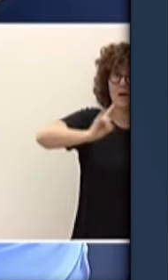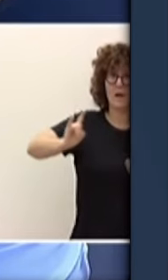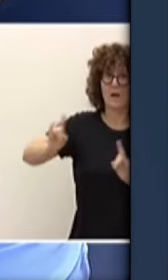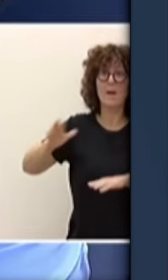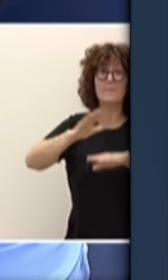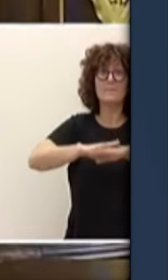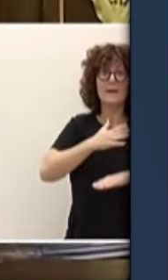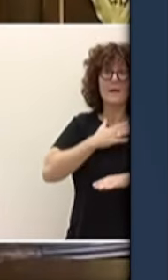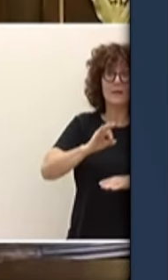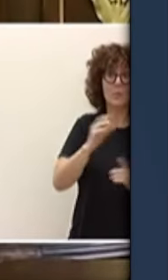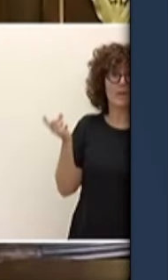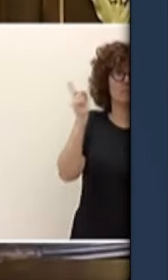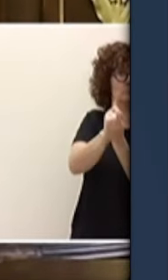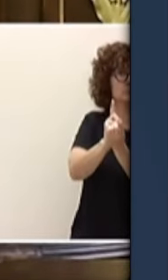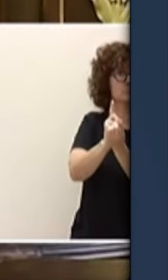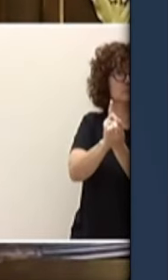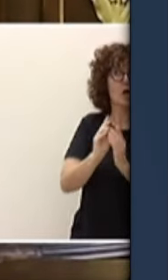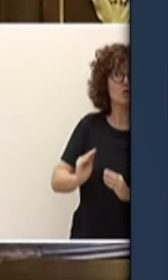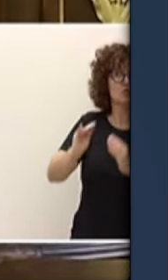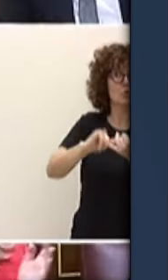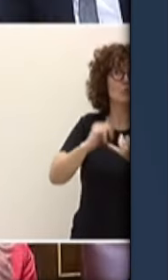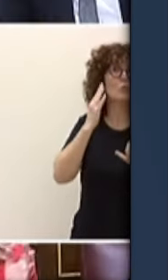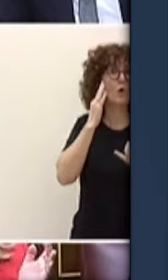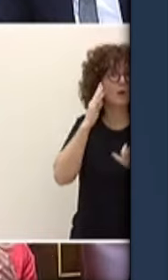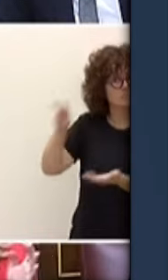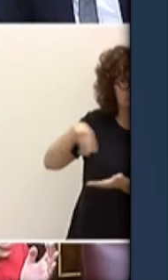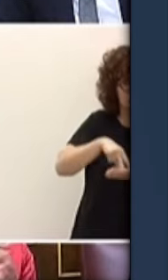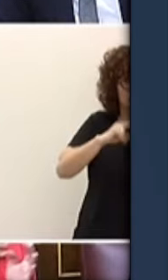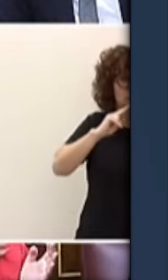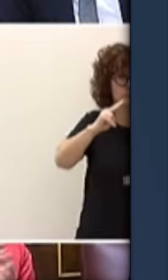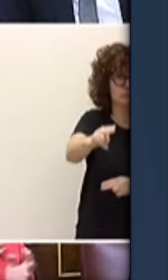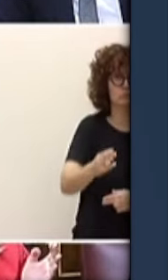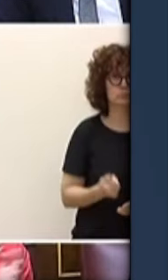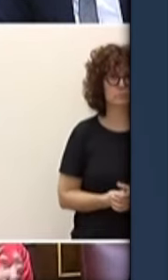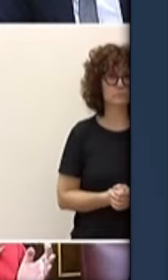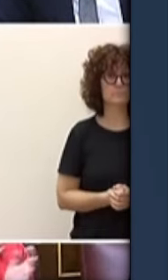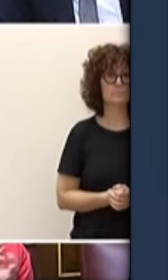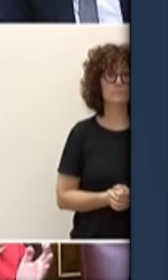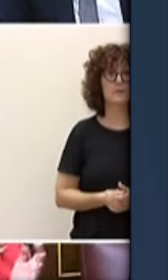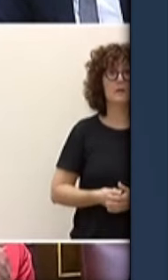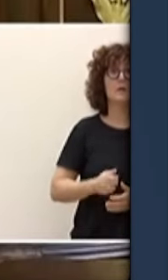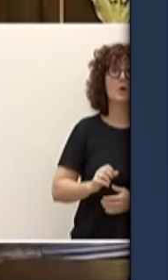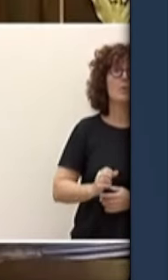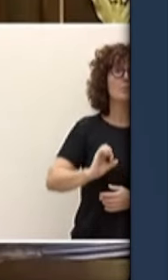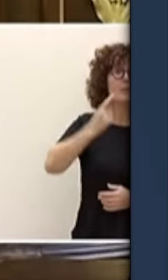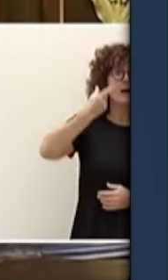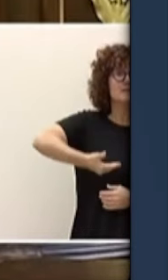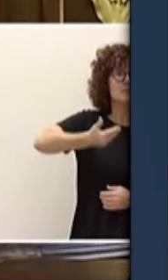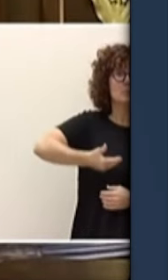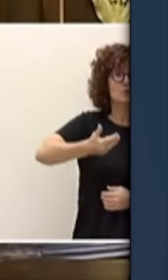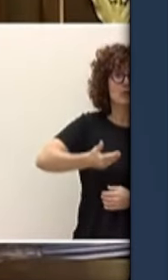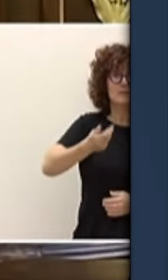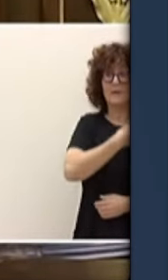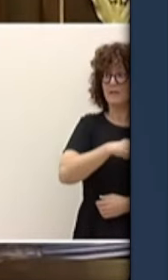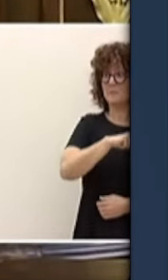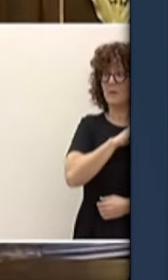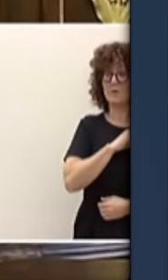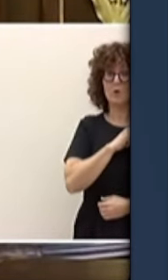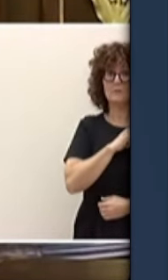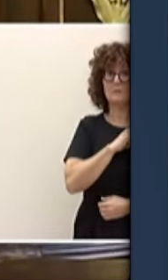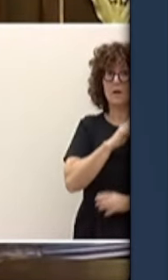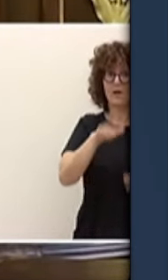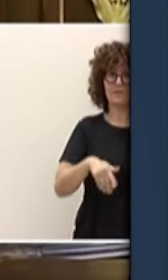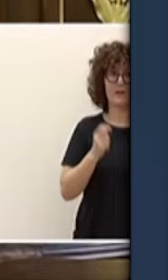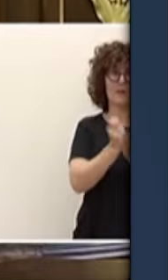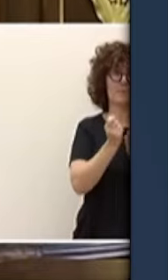lo grave es que con ese dinero que quita a los españoles se pagan las diputaciones y se paga la diputación de Badajoz para que le pague el sueldo al